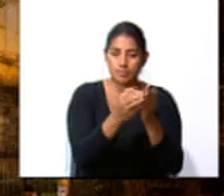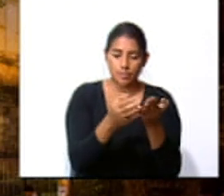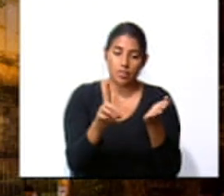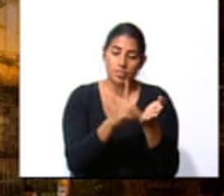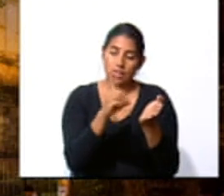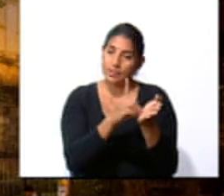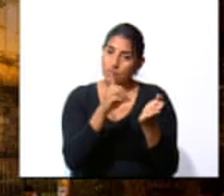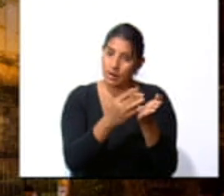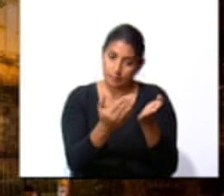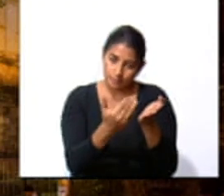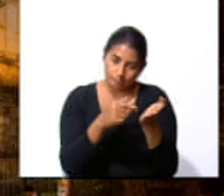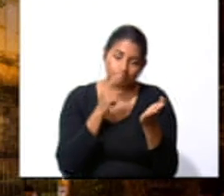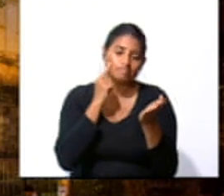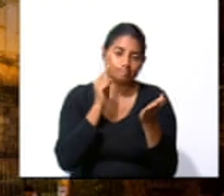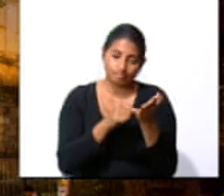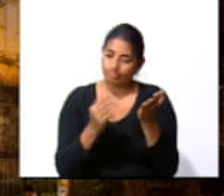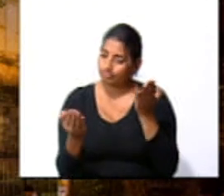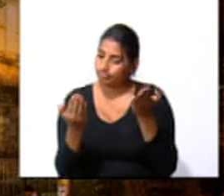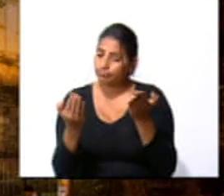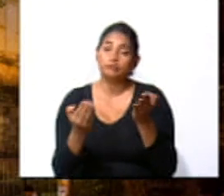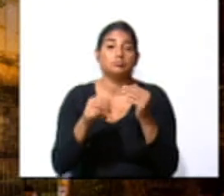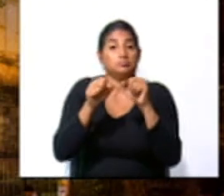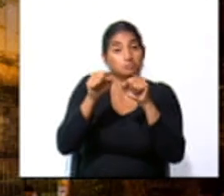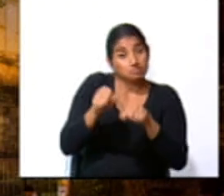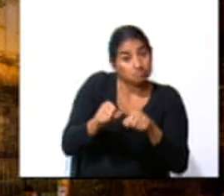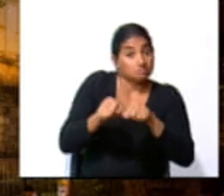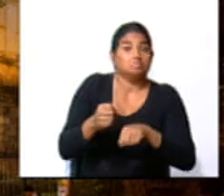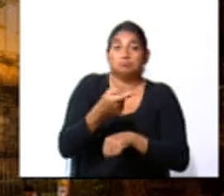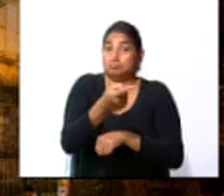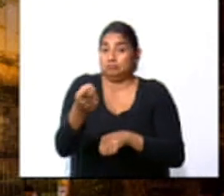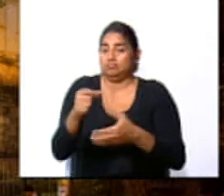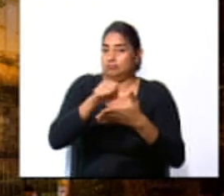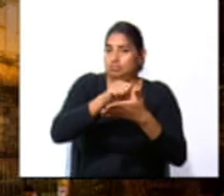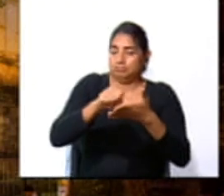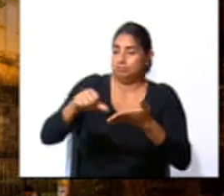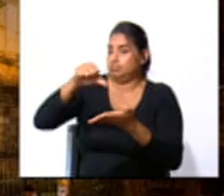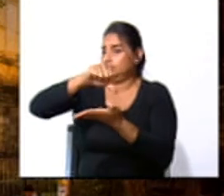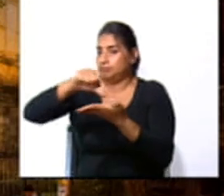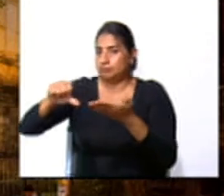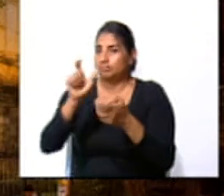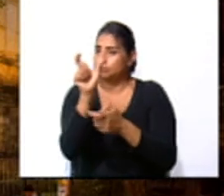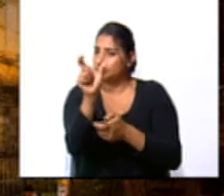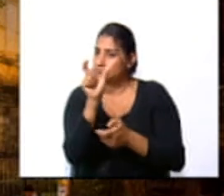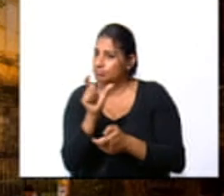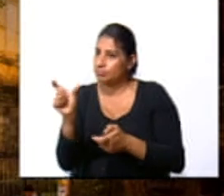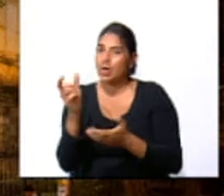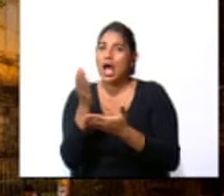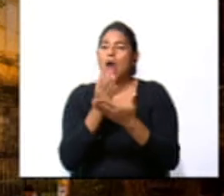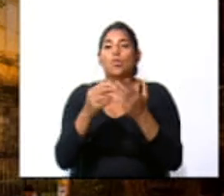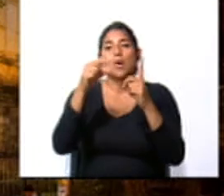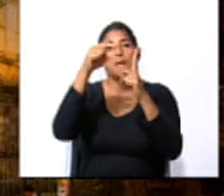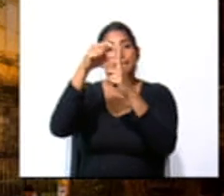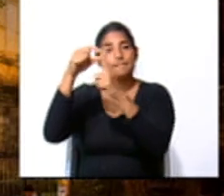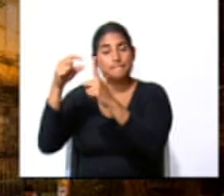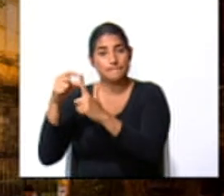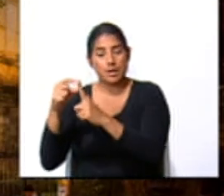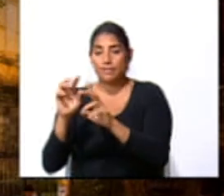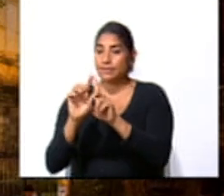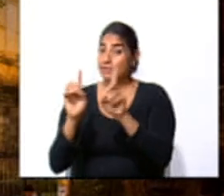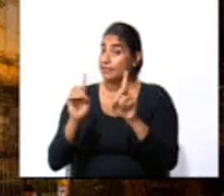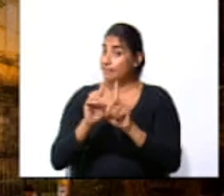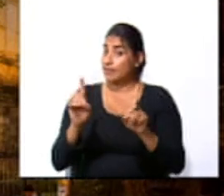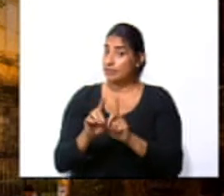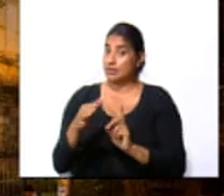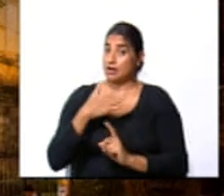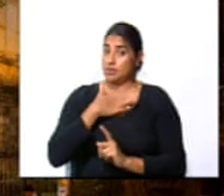diccionario. Bien, posiblemente ustedes subrayaron, se les hubiera ocurrido subrayar palabras distintas